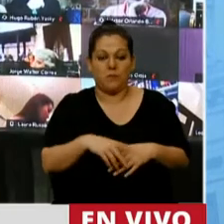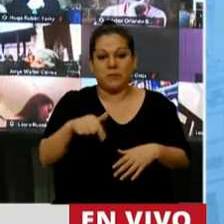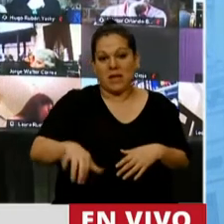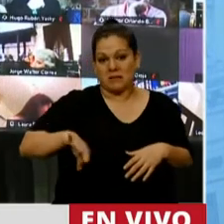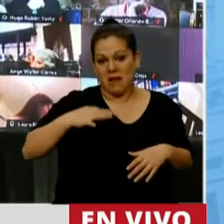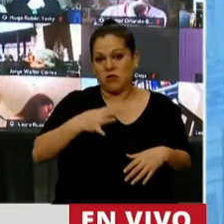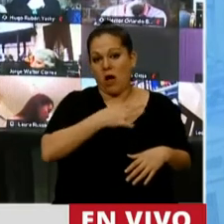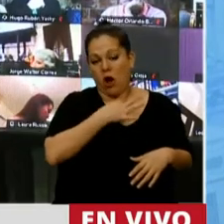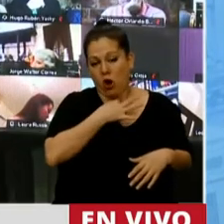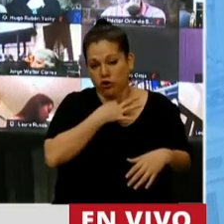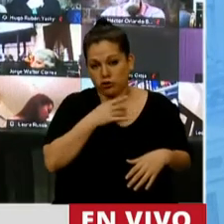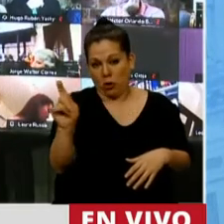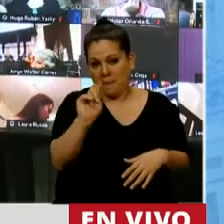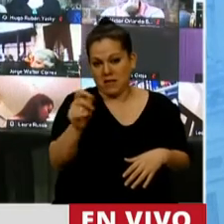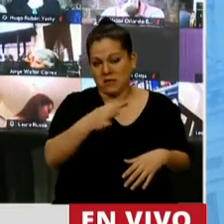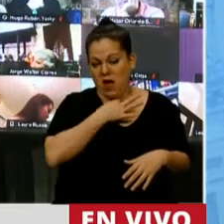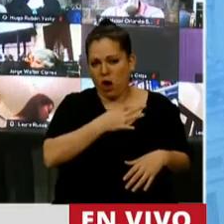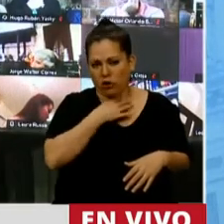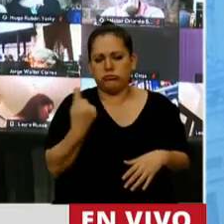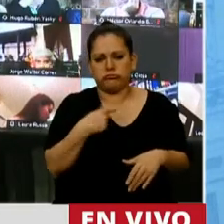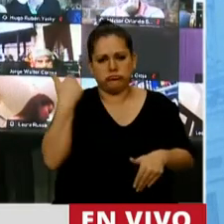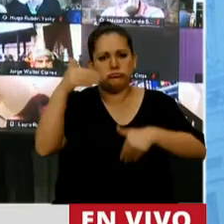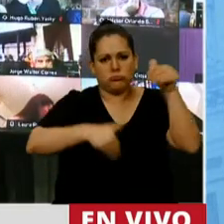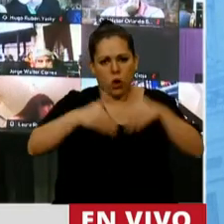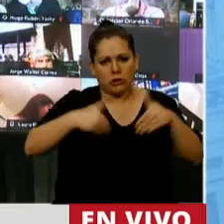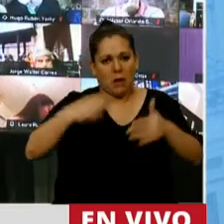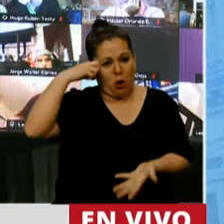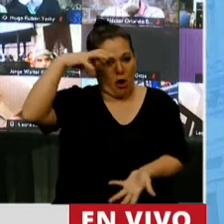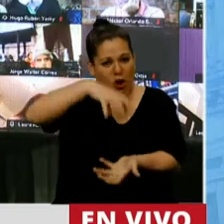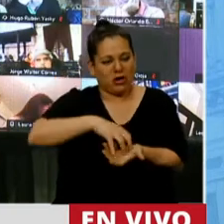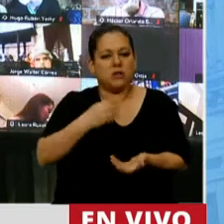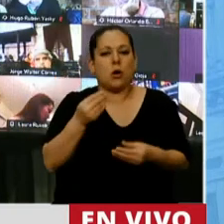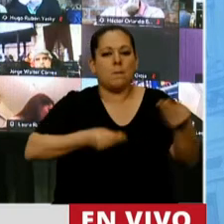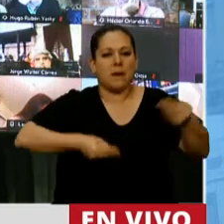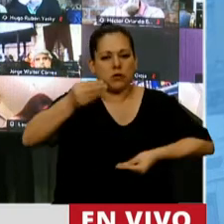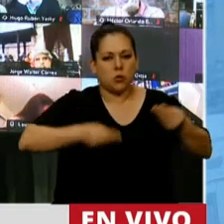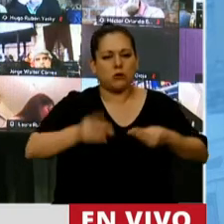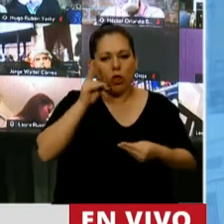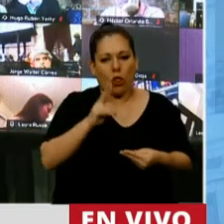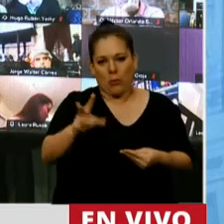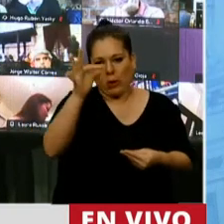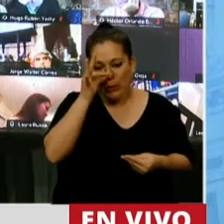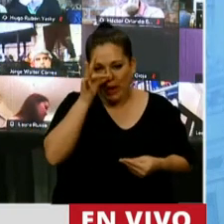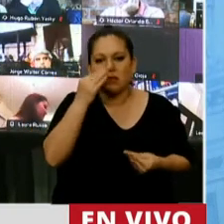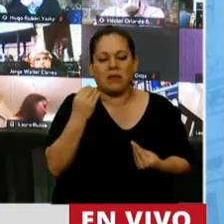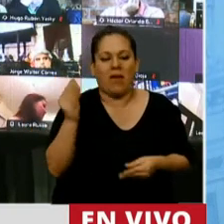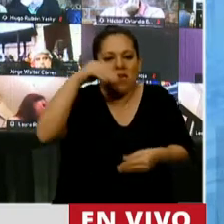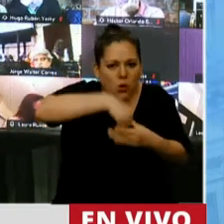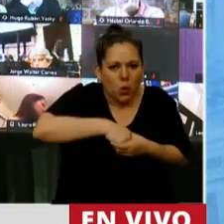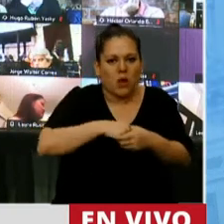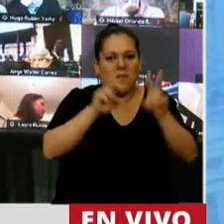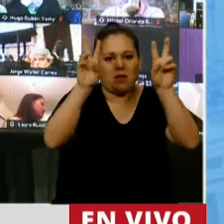año, votamos en el Congreso el presupuesto 2020 que incluyó a las universidades nacionales.